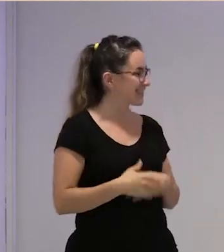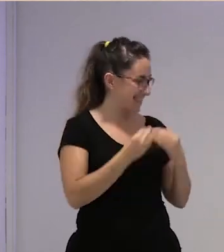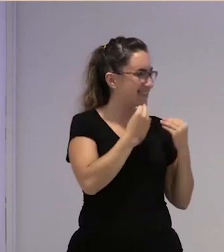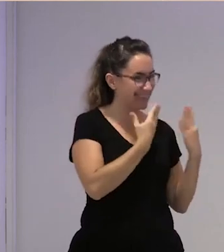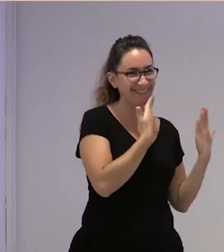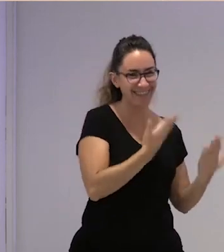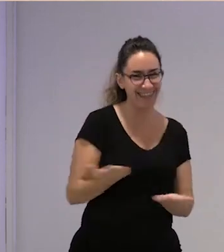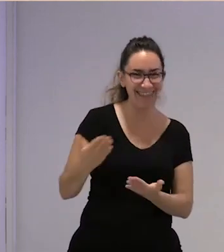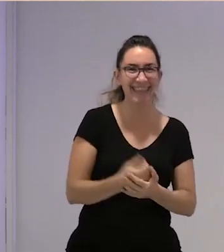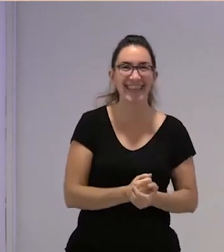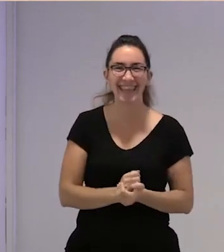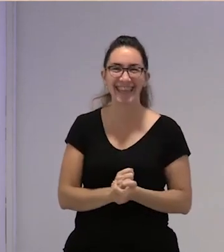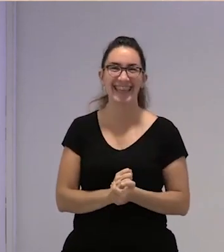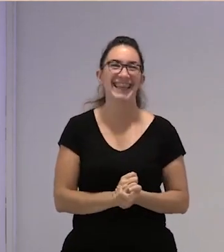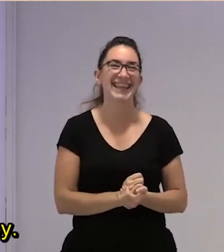Bienvenidas.